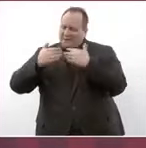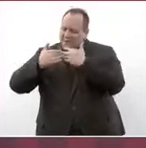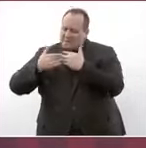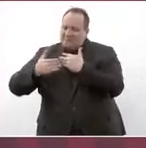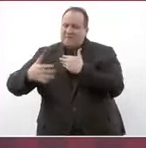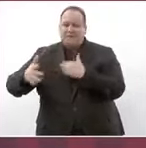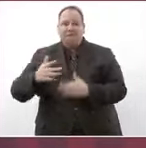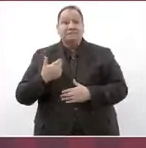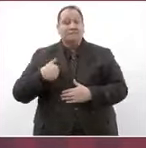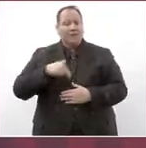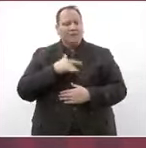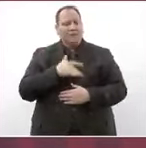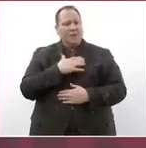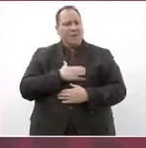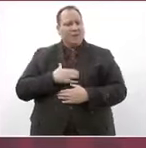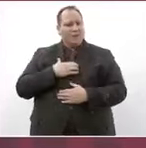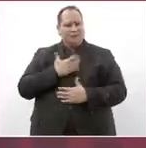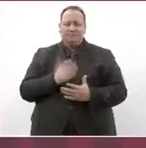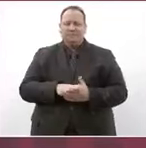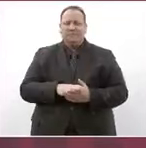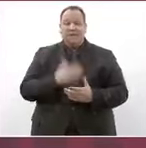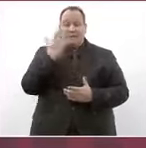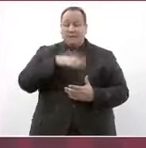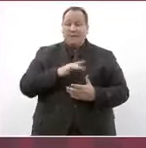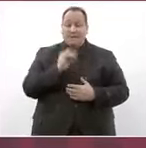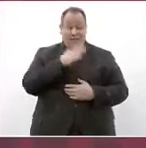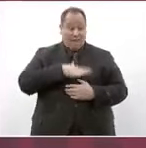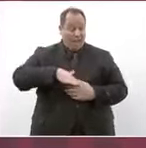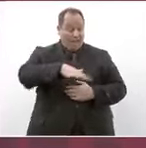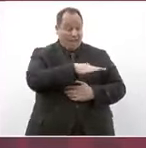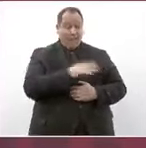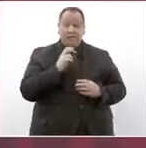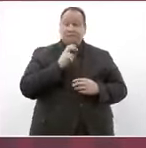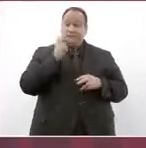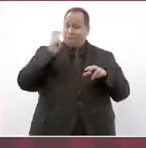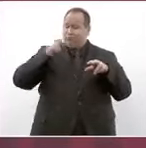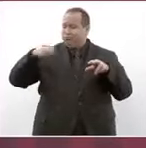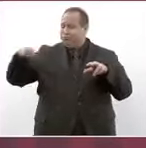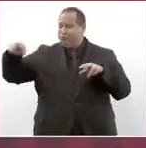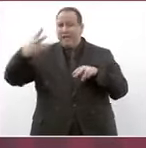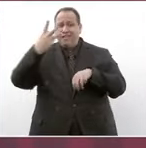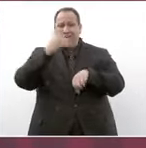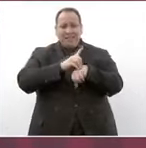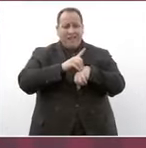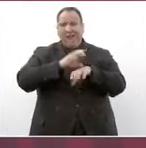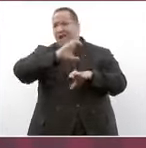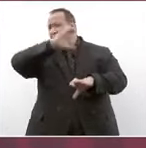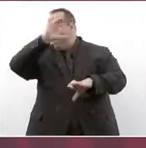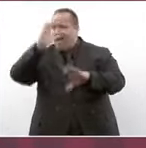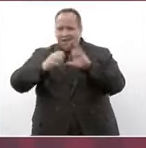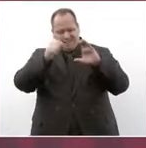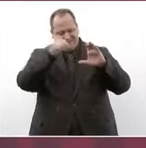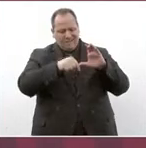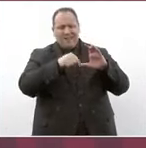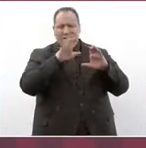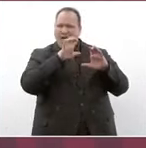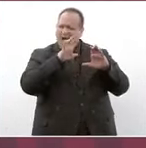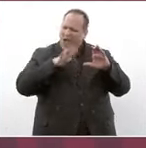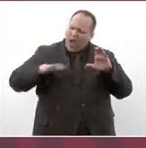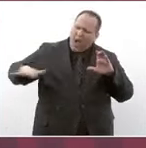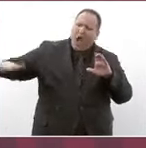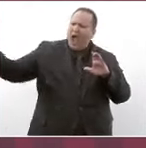terminar aquí en tijuana una gira de 3 días por baja california